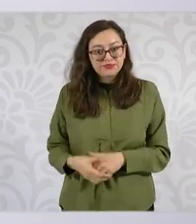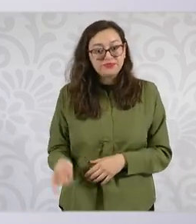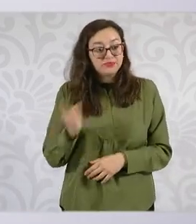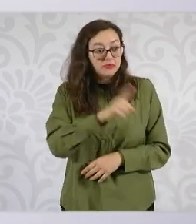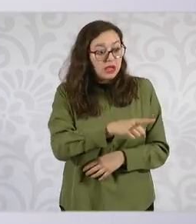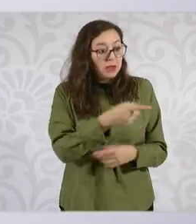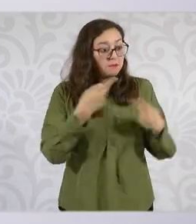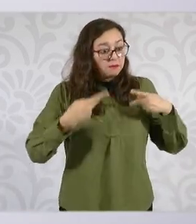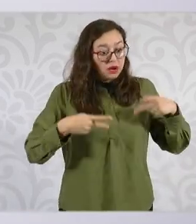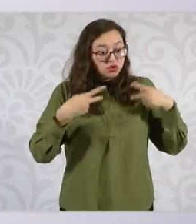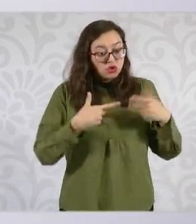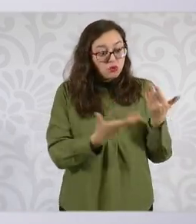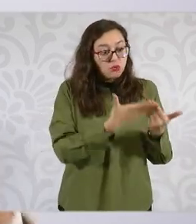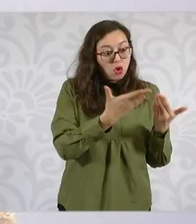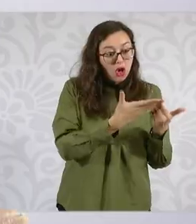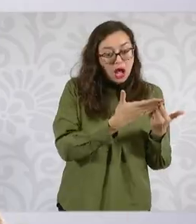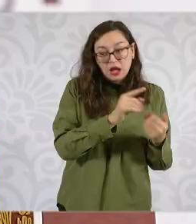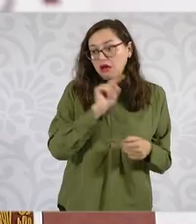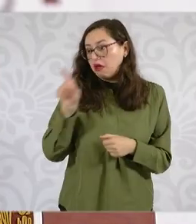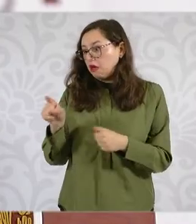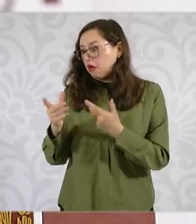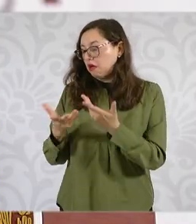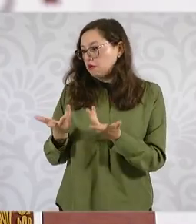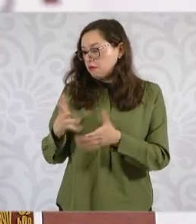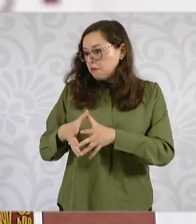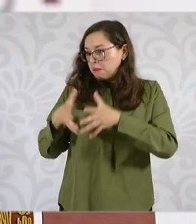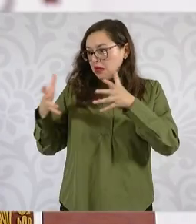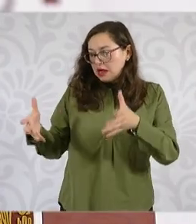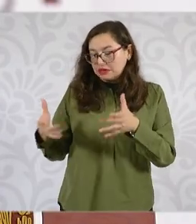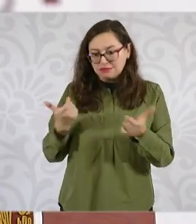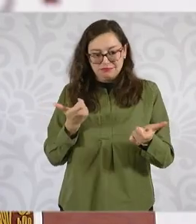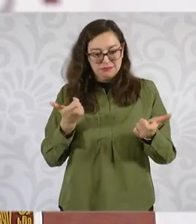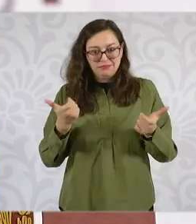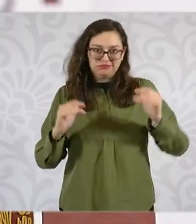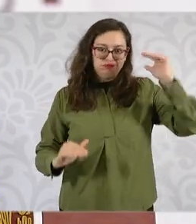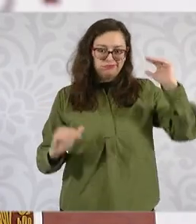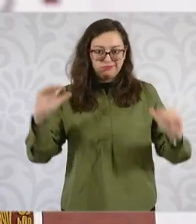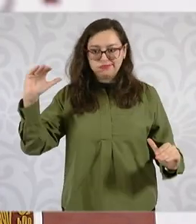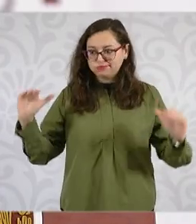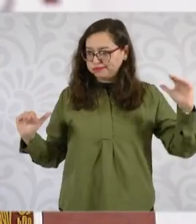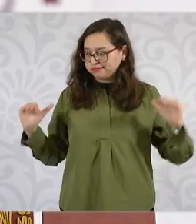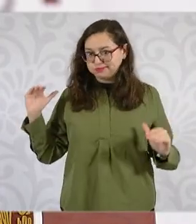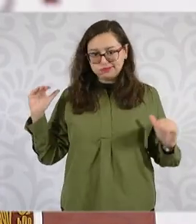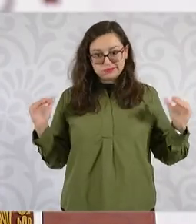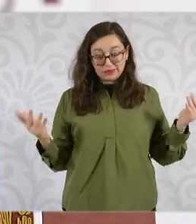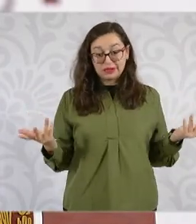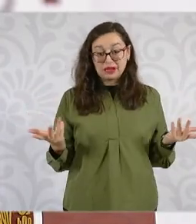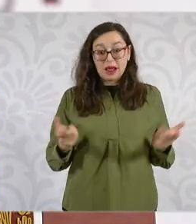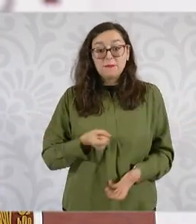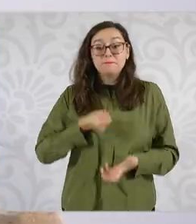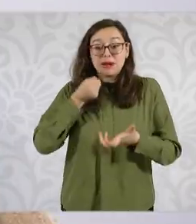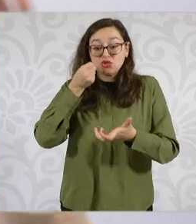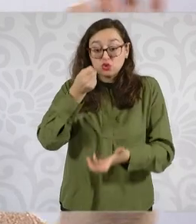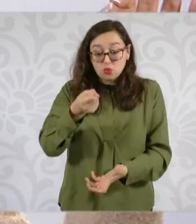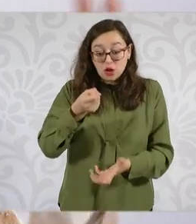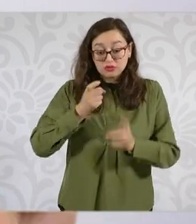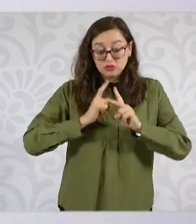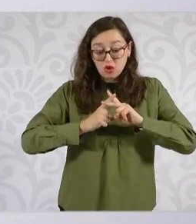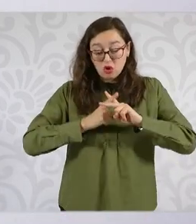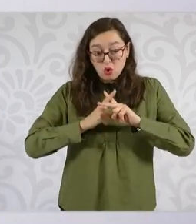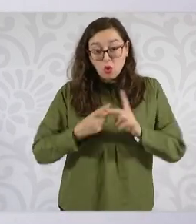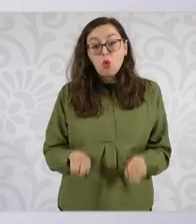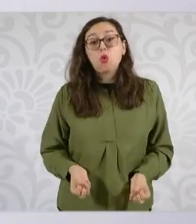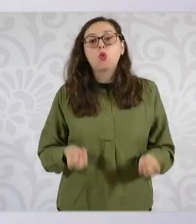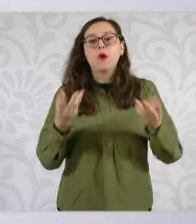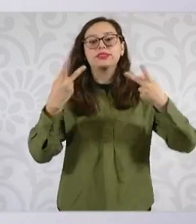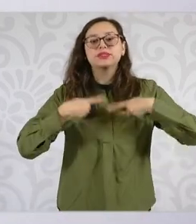determinado número de habitantes y la distribución presupuestal está vinculada o la fórmula tiene que ver